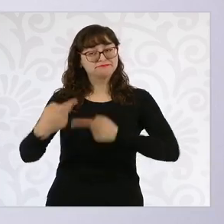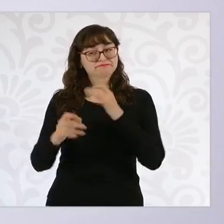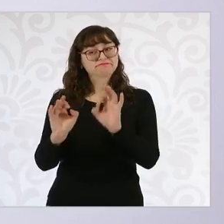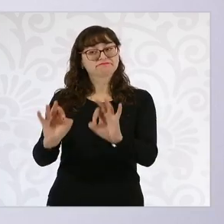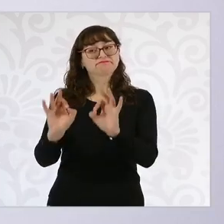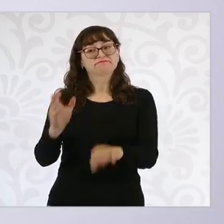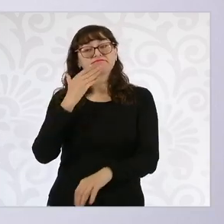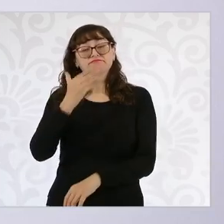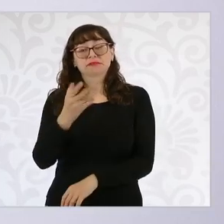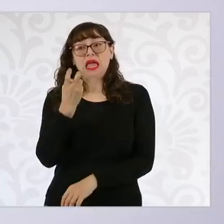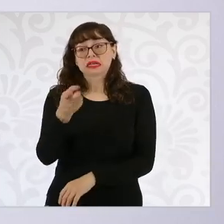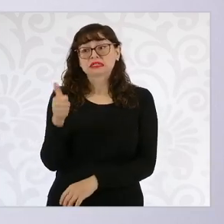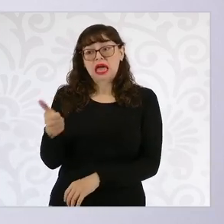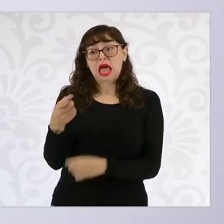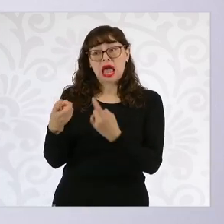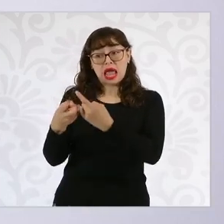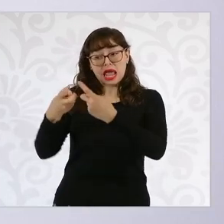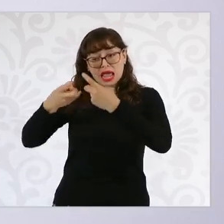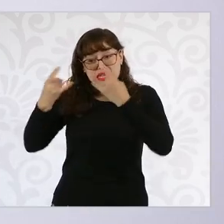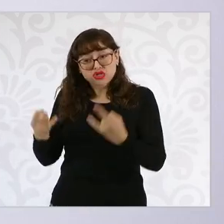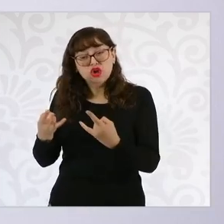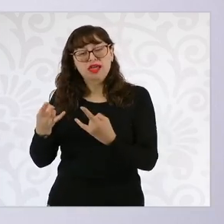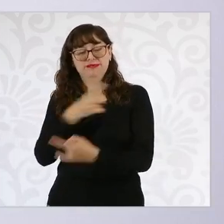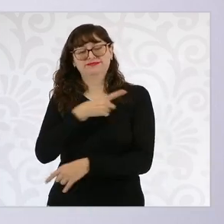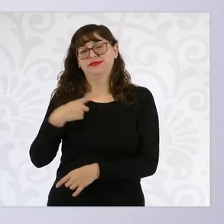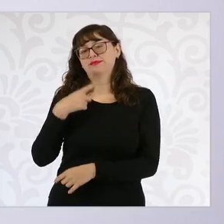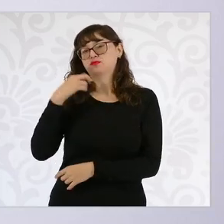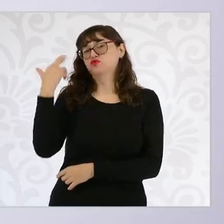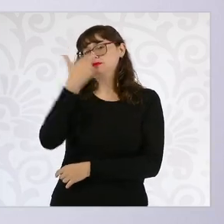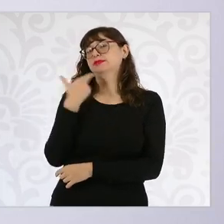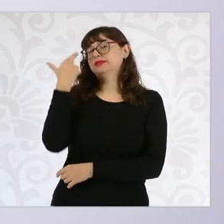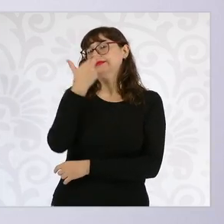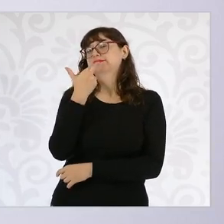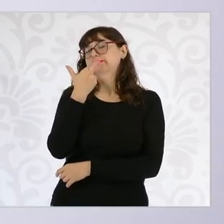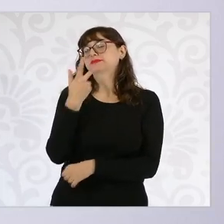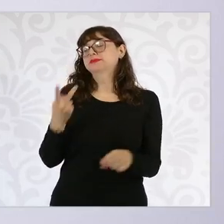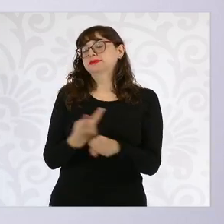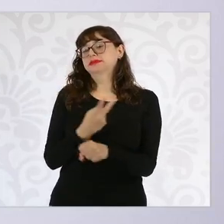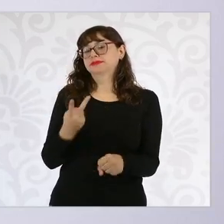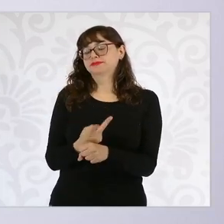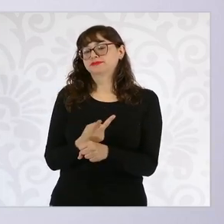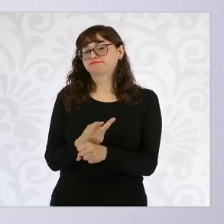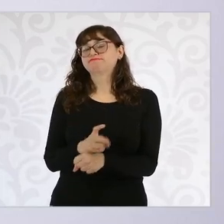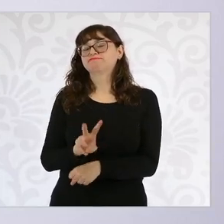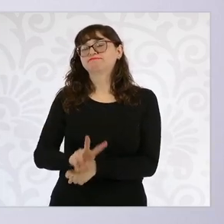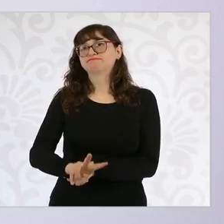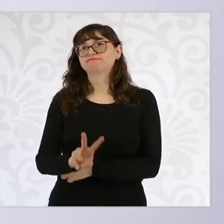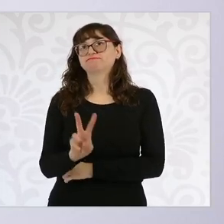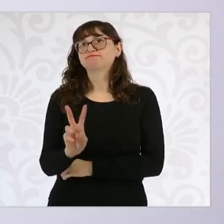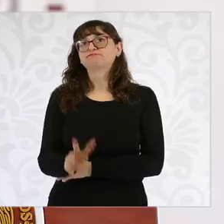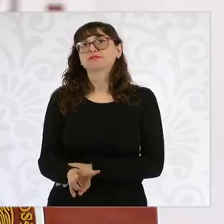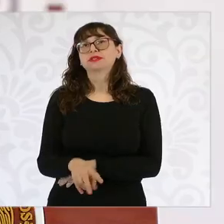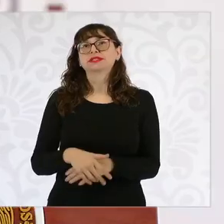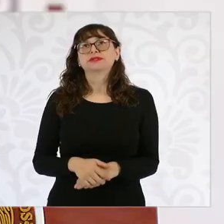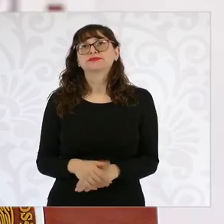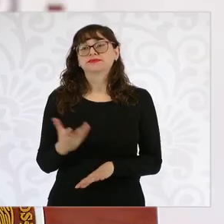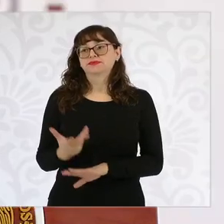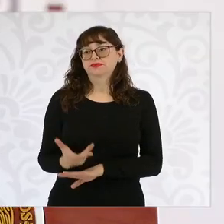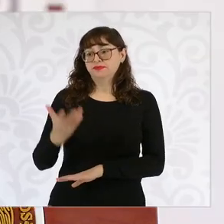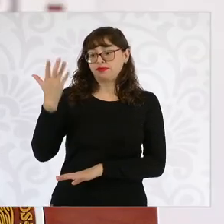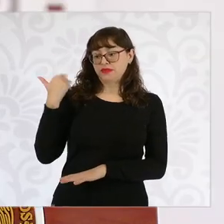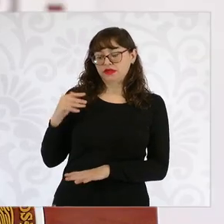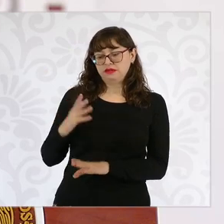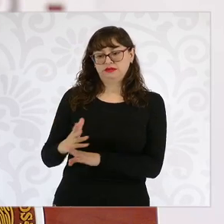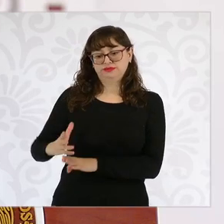y otros casos. En efecto, durante ese periodo los movimientos sociales